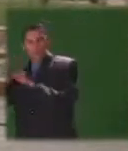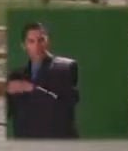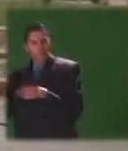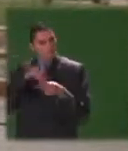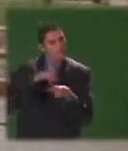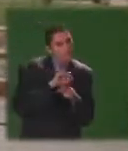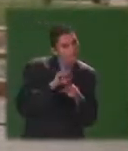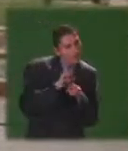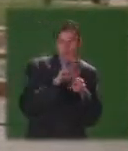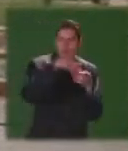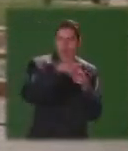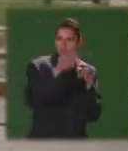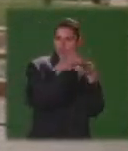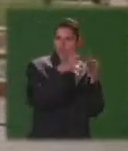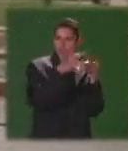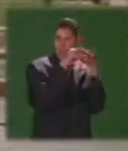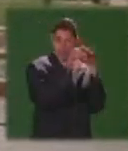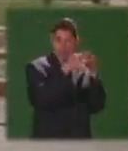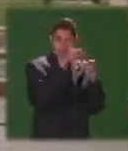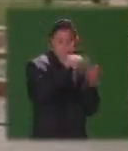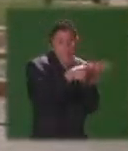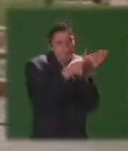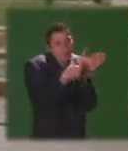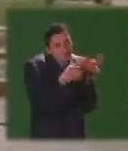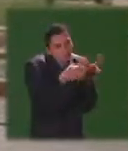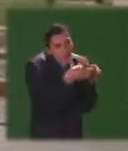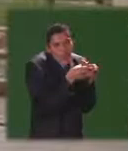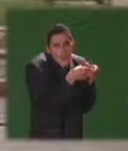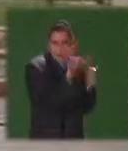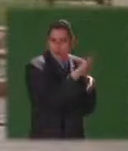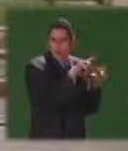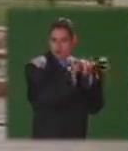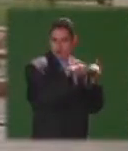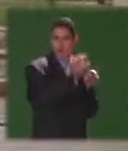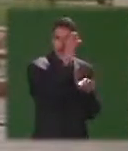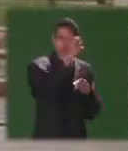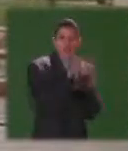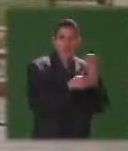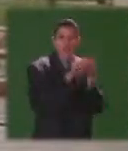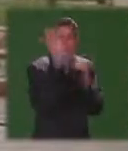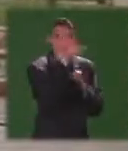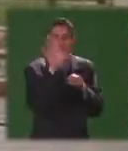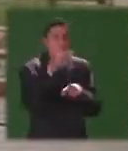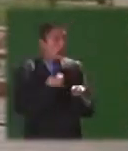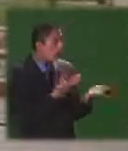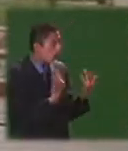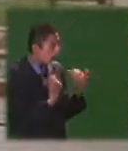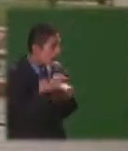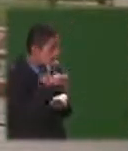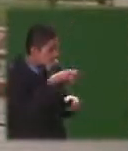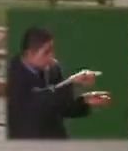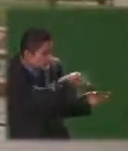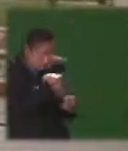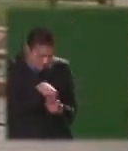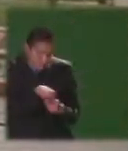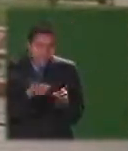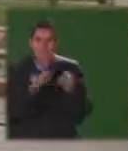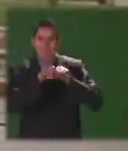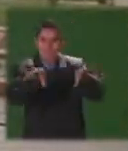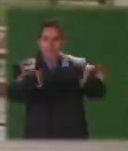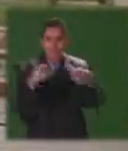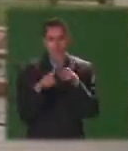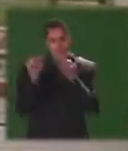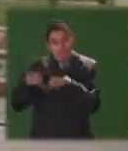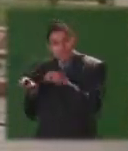educación especial vista en una pequeña parte del país y desde regiones que buscan la necesidad de implementarlas así como de otras donde apenas